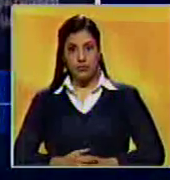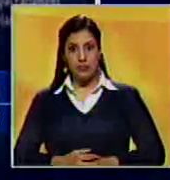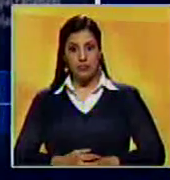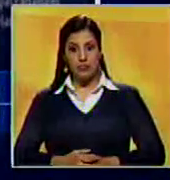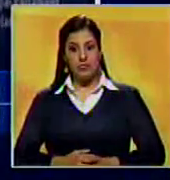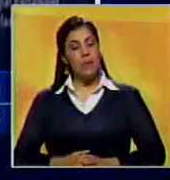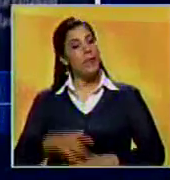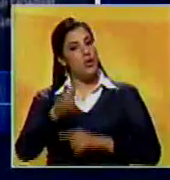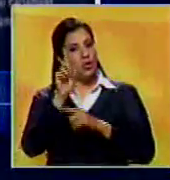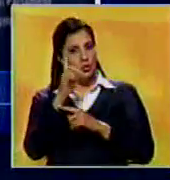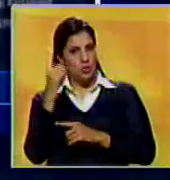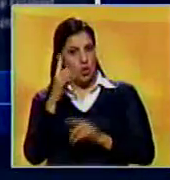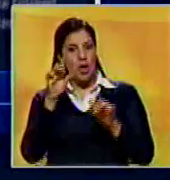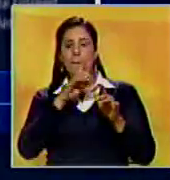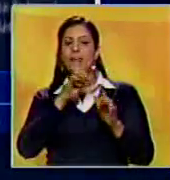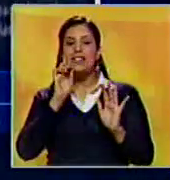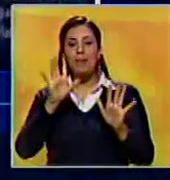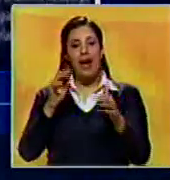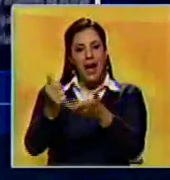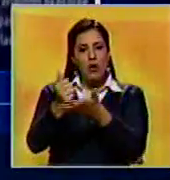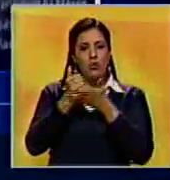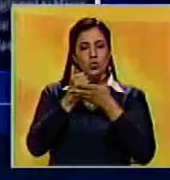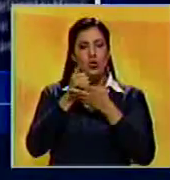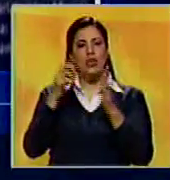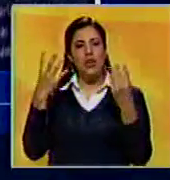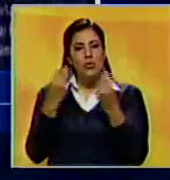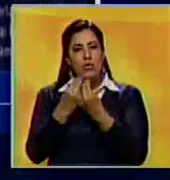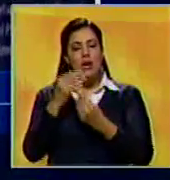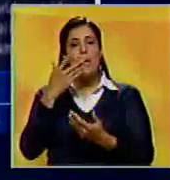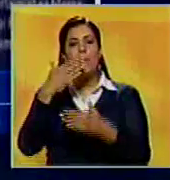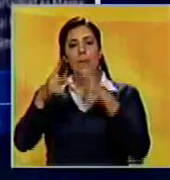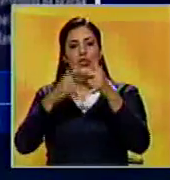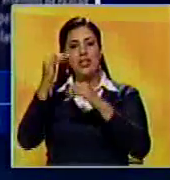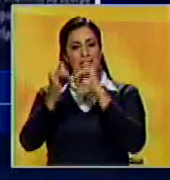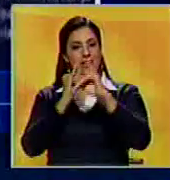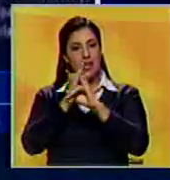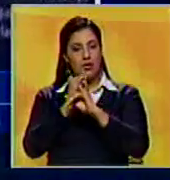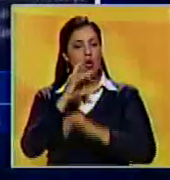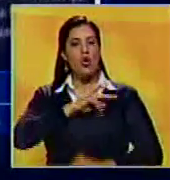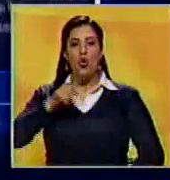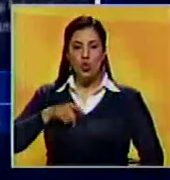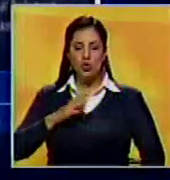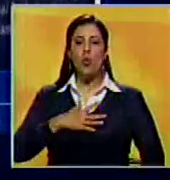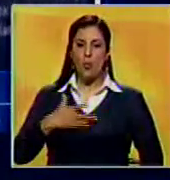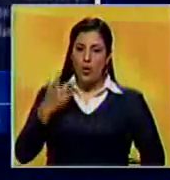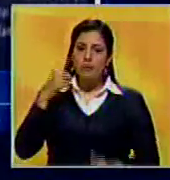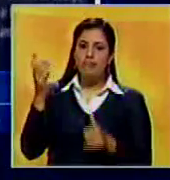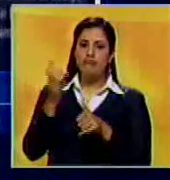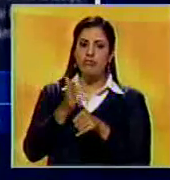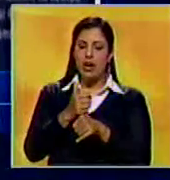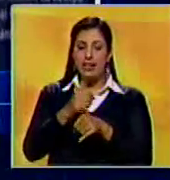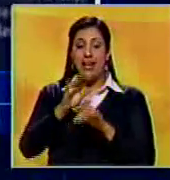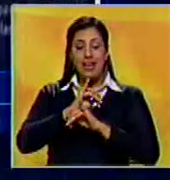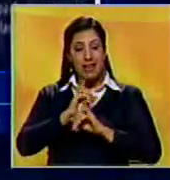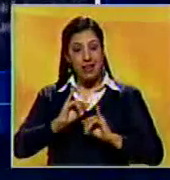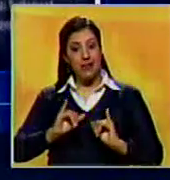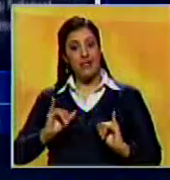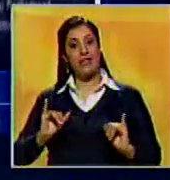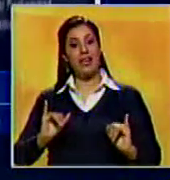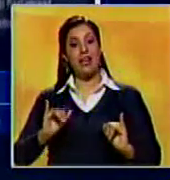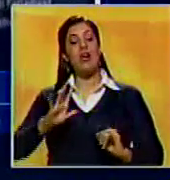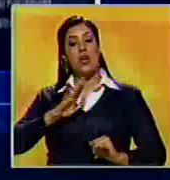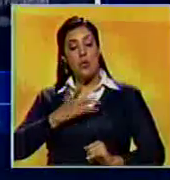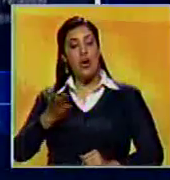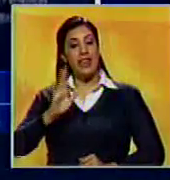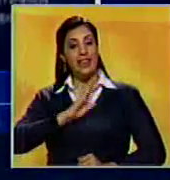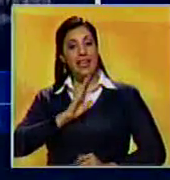Que solamente con la ayuda, cooperación y presencia internacional, nosotros podemos lograr que termine y